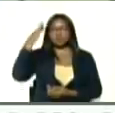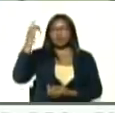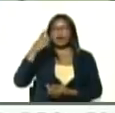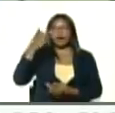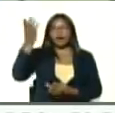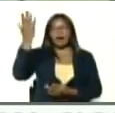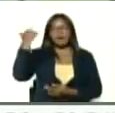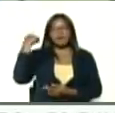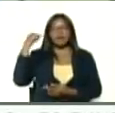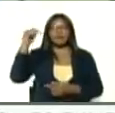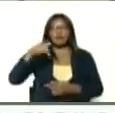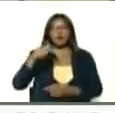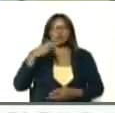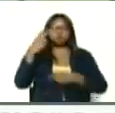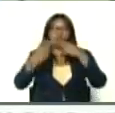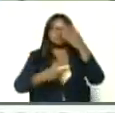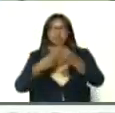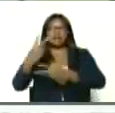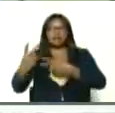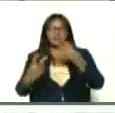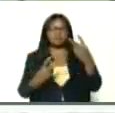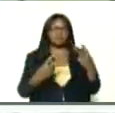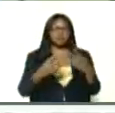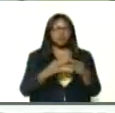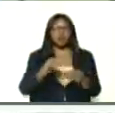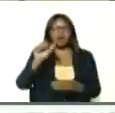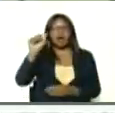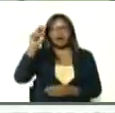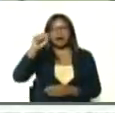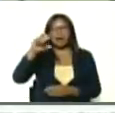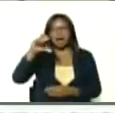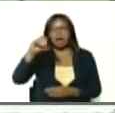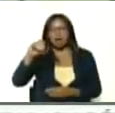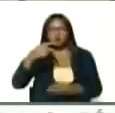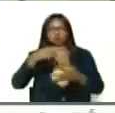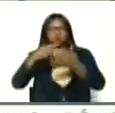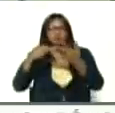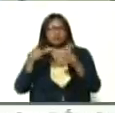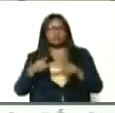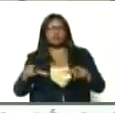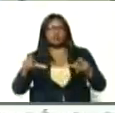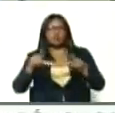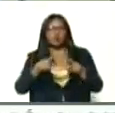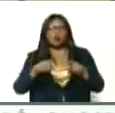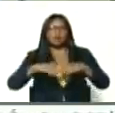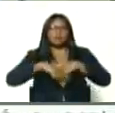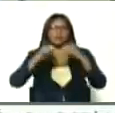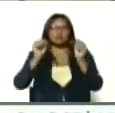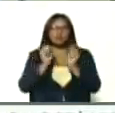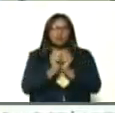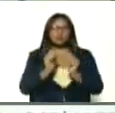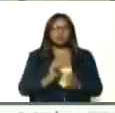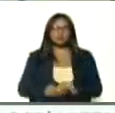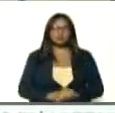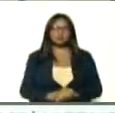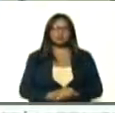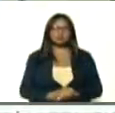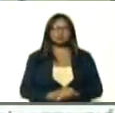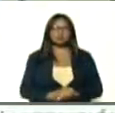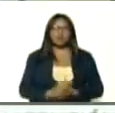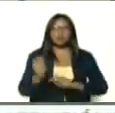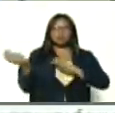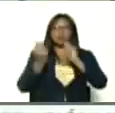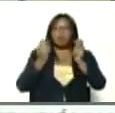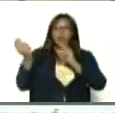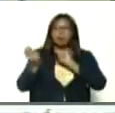ayer y hoy, han estado recorriendo, Anaco, el Tigre, y, han estado, en debate,